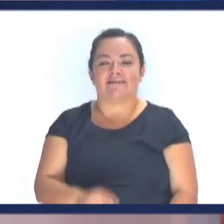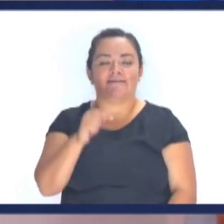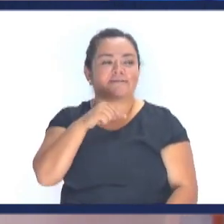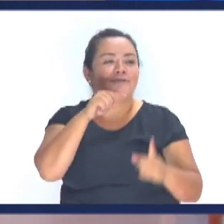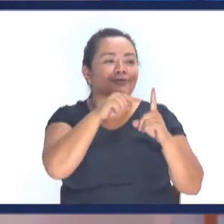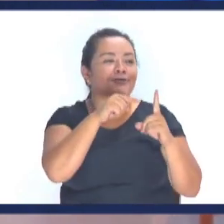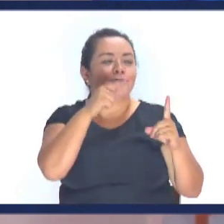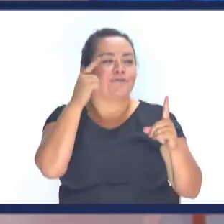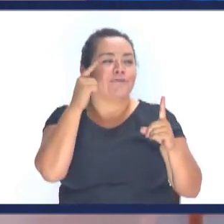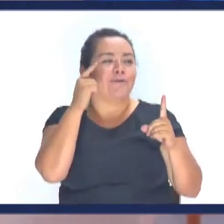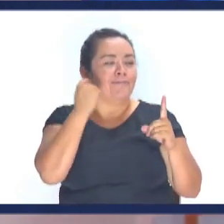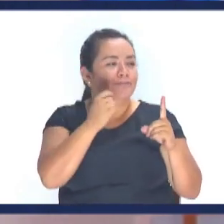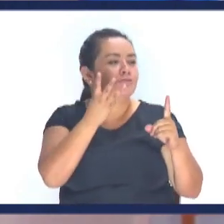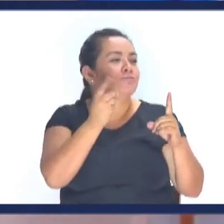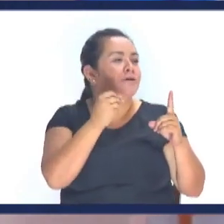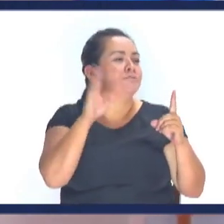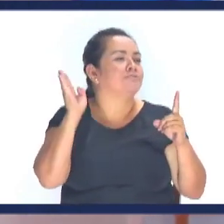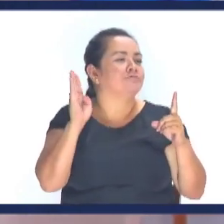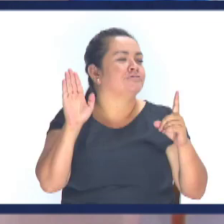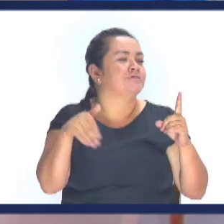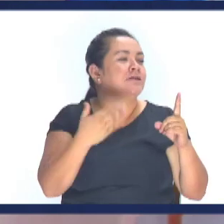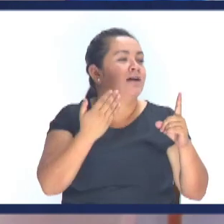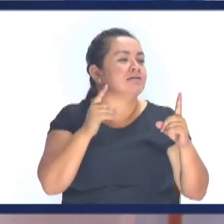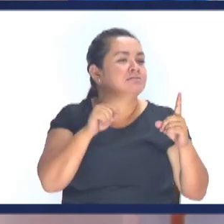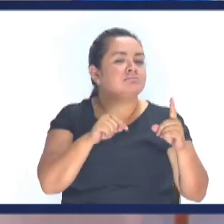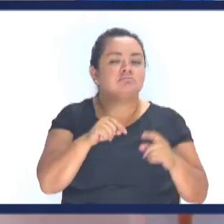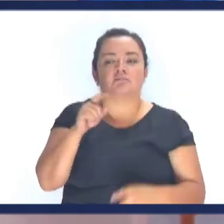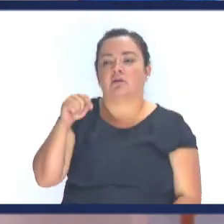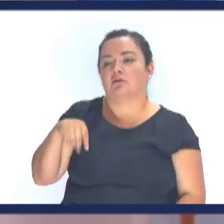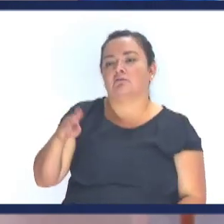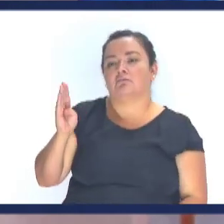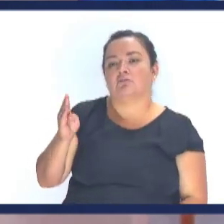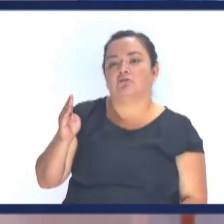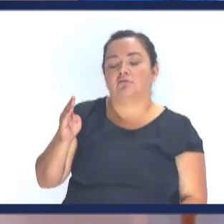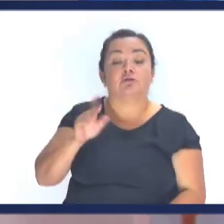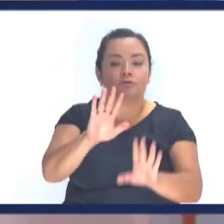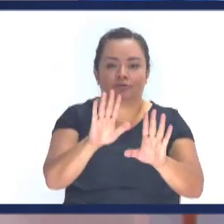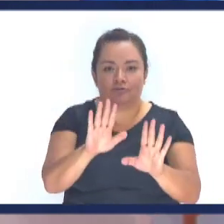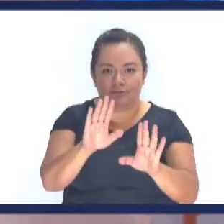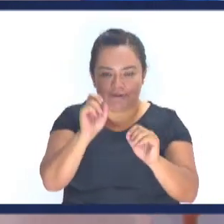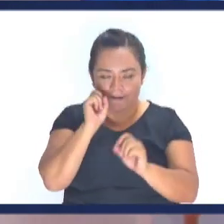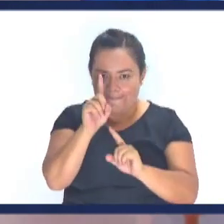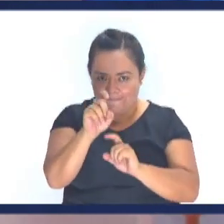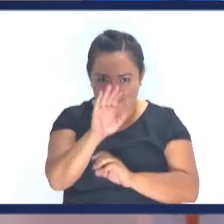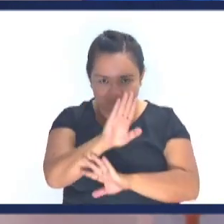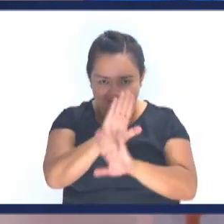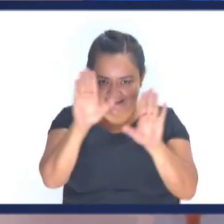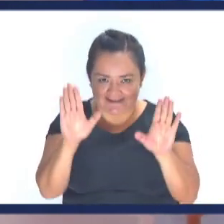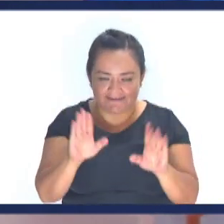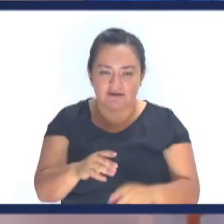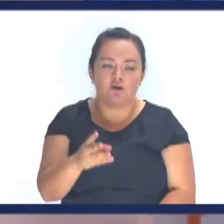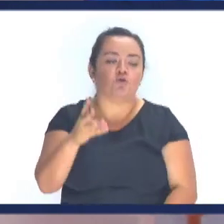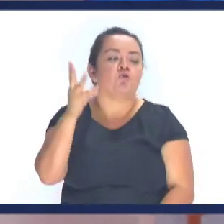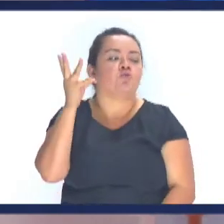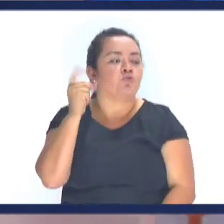Fulano ¿Cuántos buses Tenemos? Aquí abajo Tenemos dos Pero tenemos uno Oí la pregunta